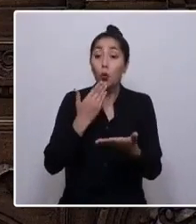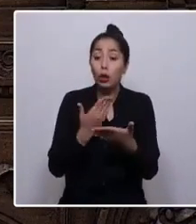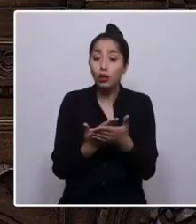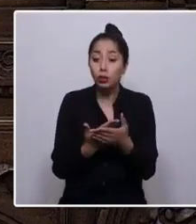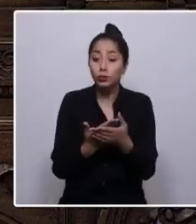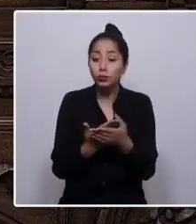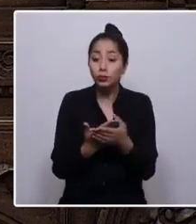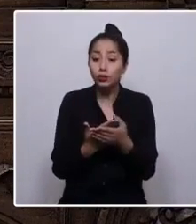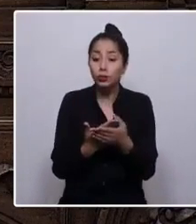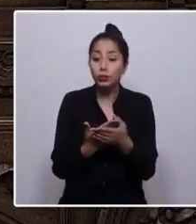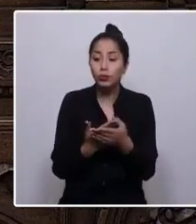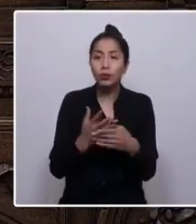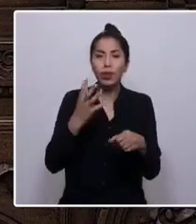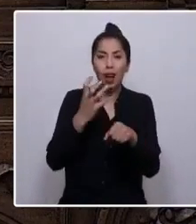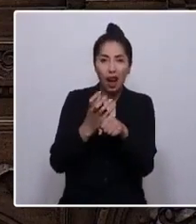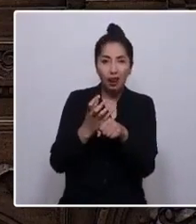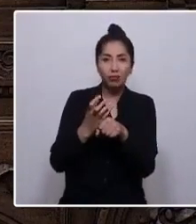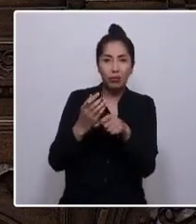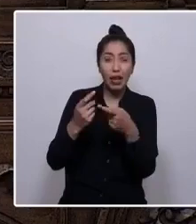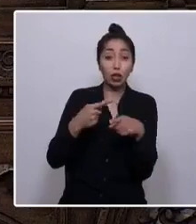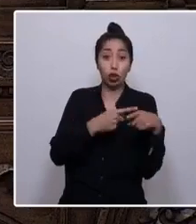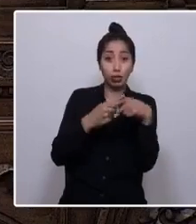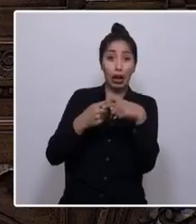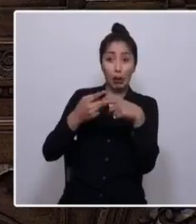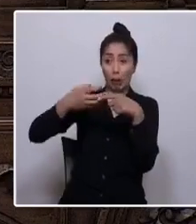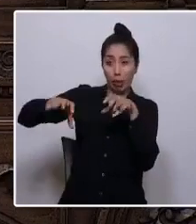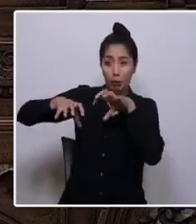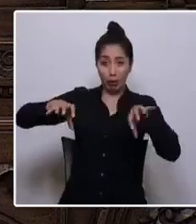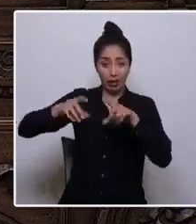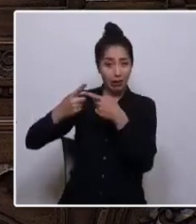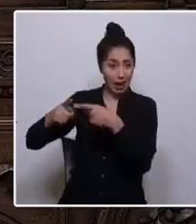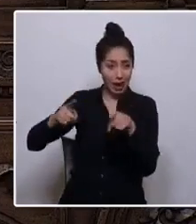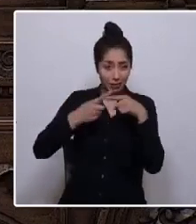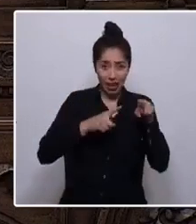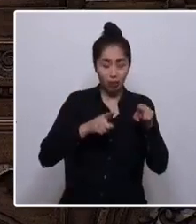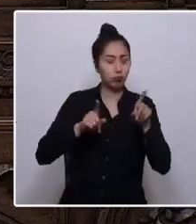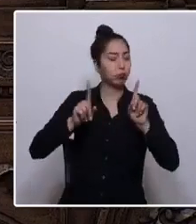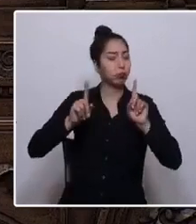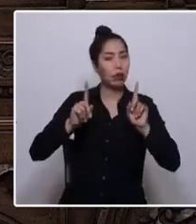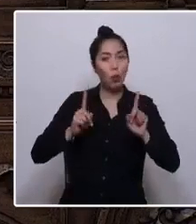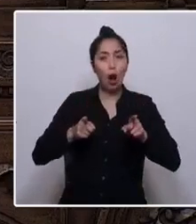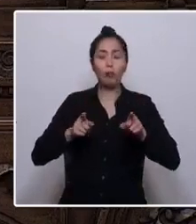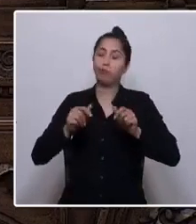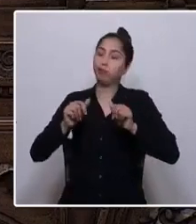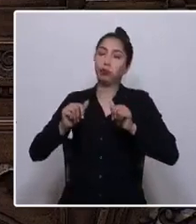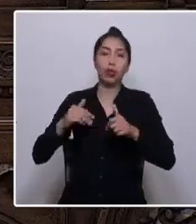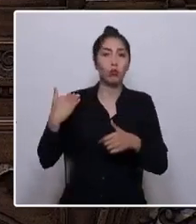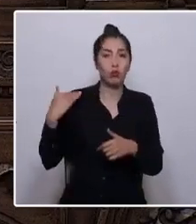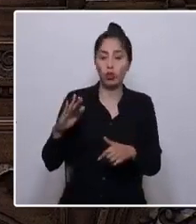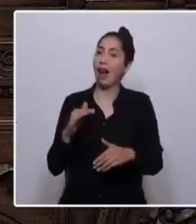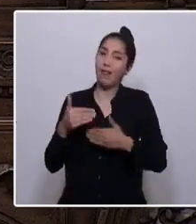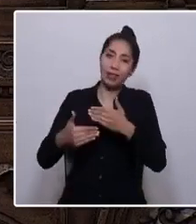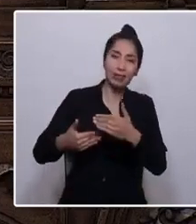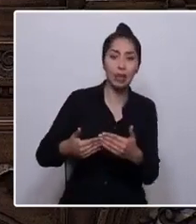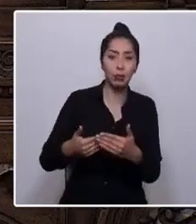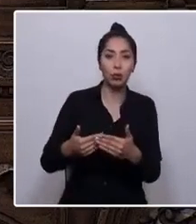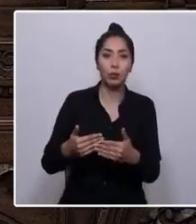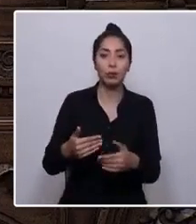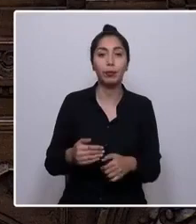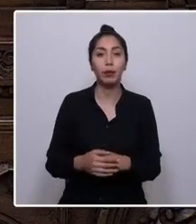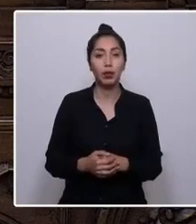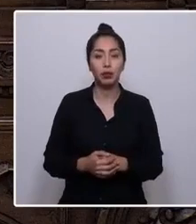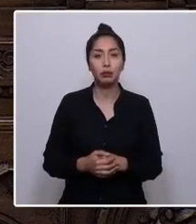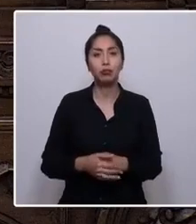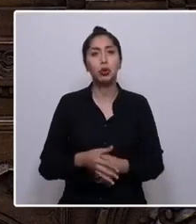asimetrías en lo social y hoy avanzamos a derribarlas. Se nos dijo que la